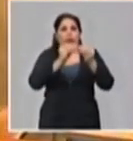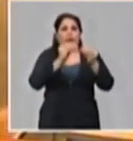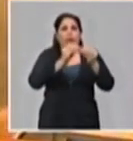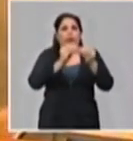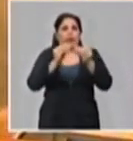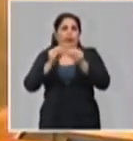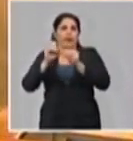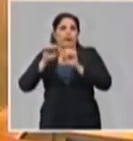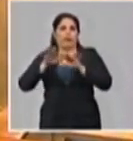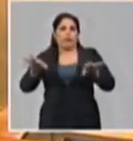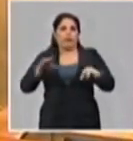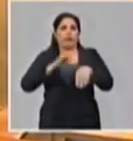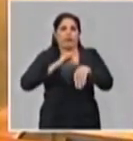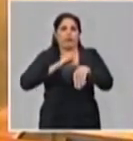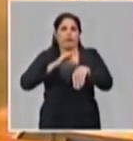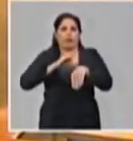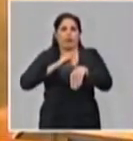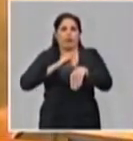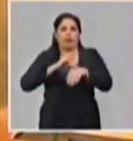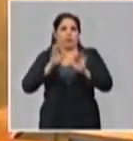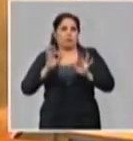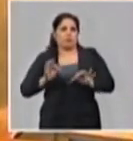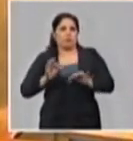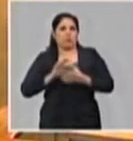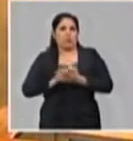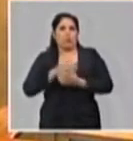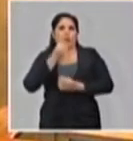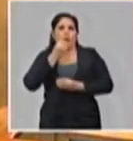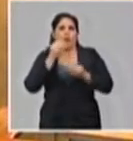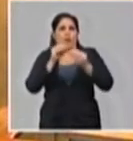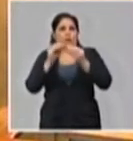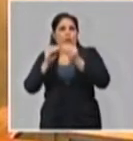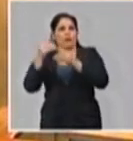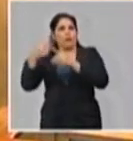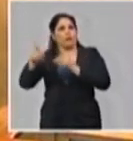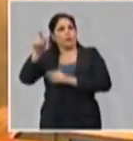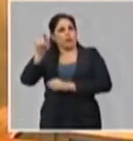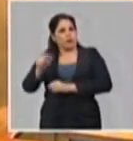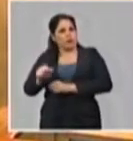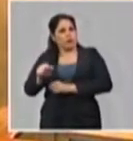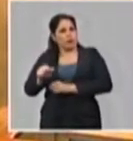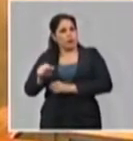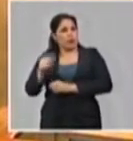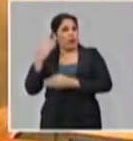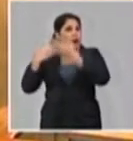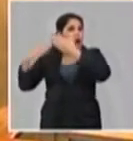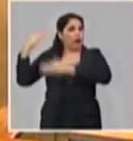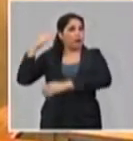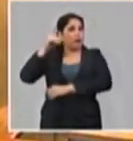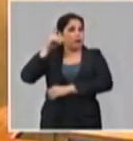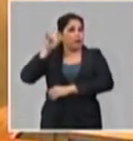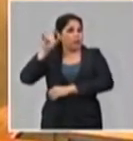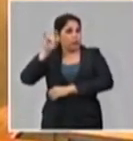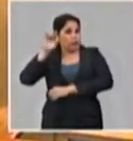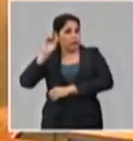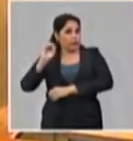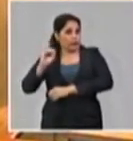del virus o de una enfermedad transmitida por este virus.